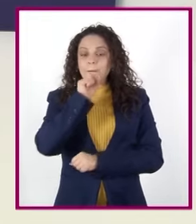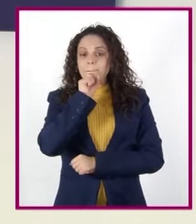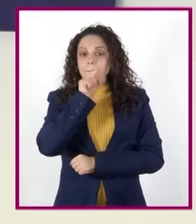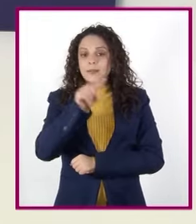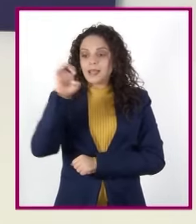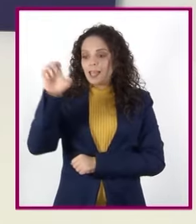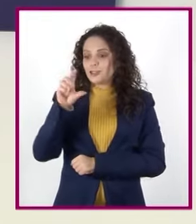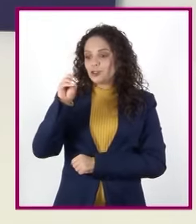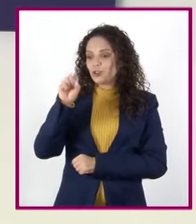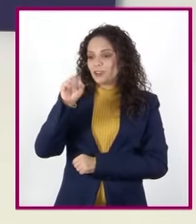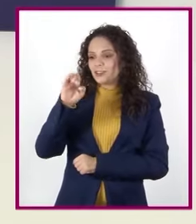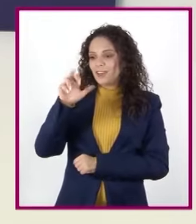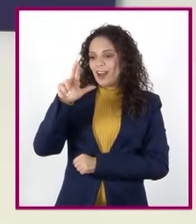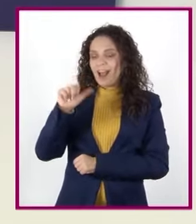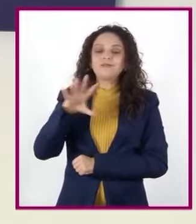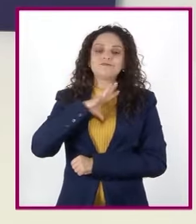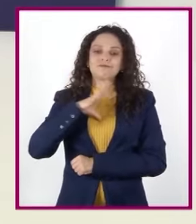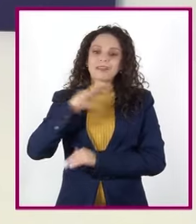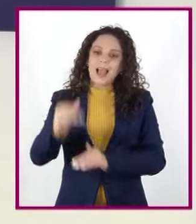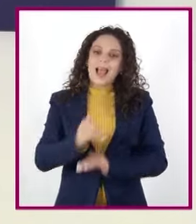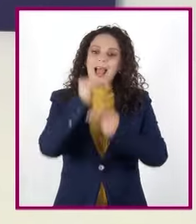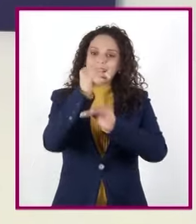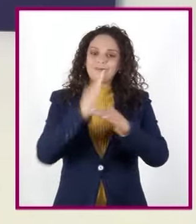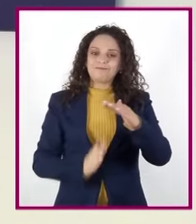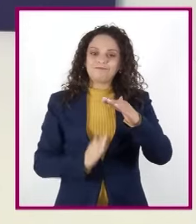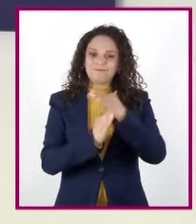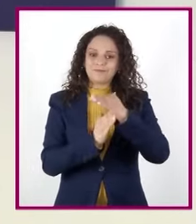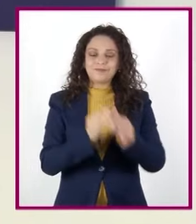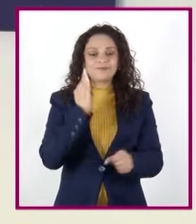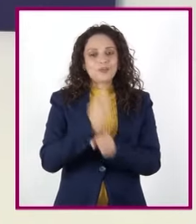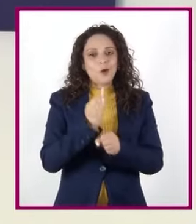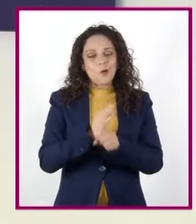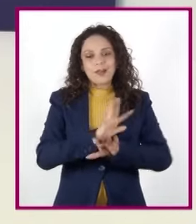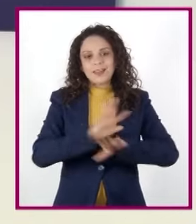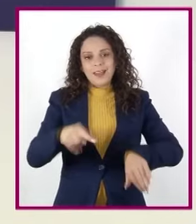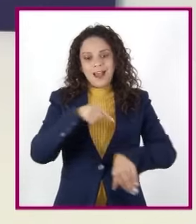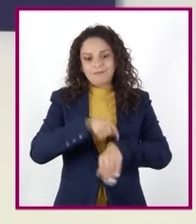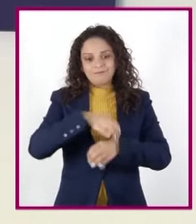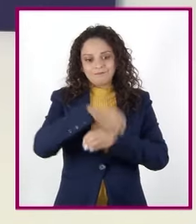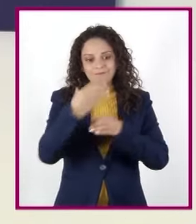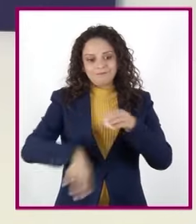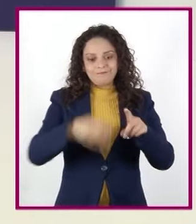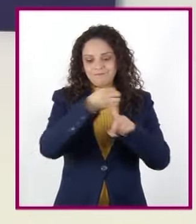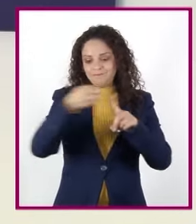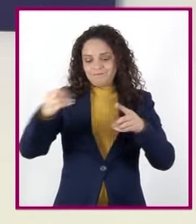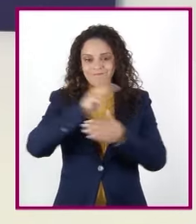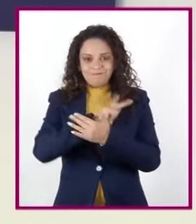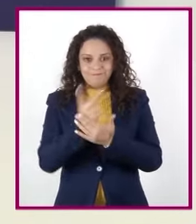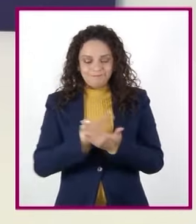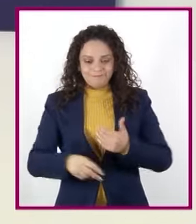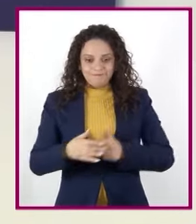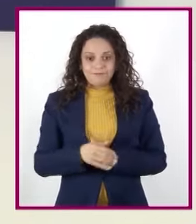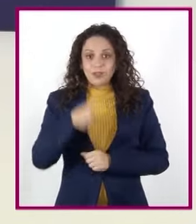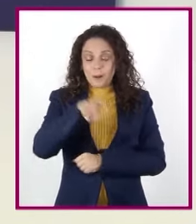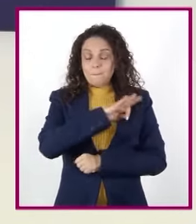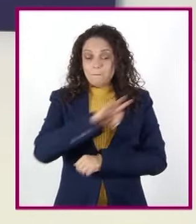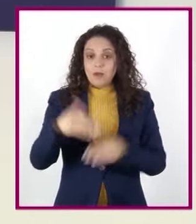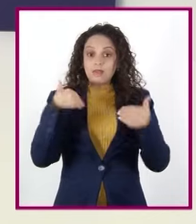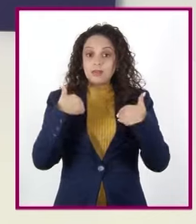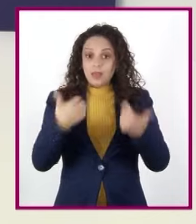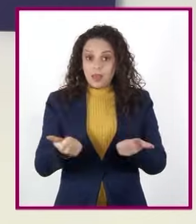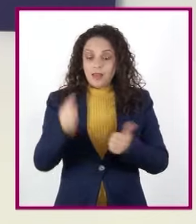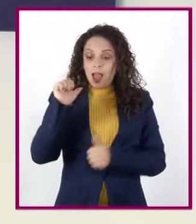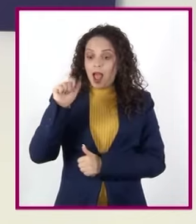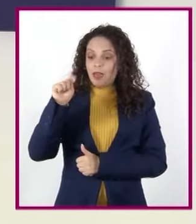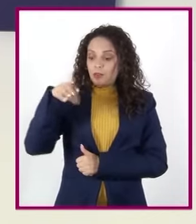exósfera, tiene límites Y en este caso, es el horario que ha concluido Pueden comprender la atmósfera de manera